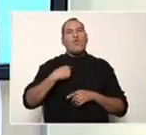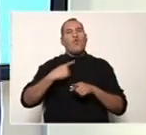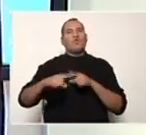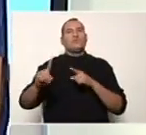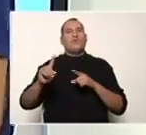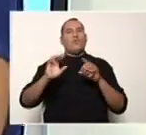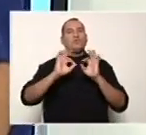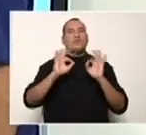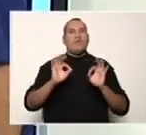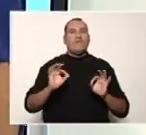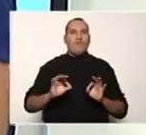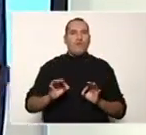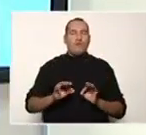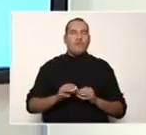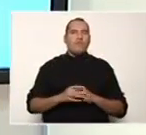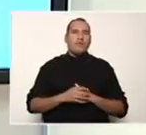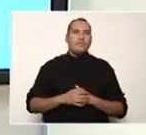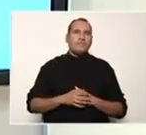hacemos por este método?